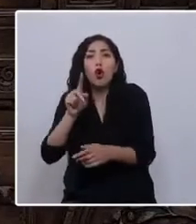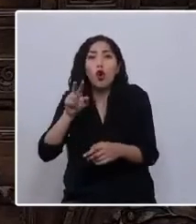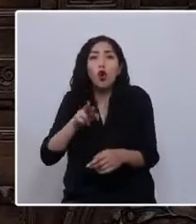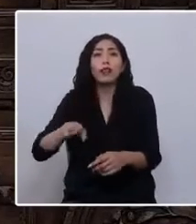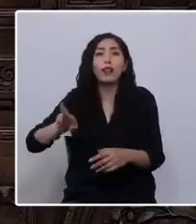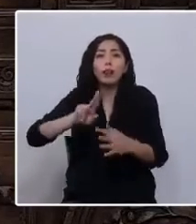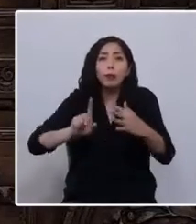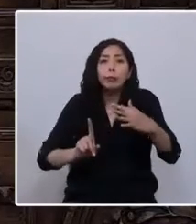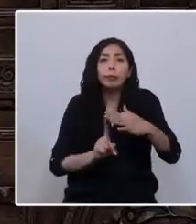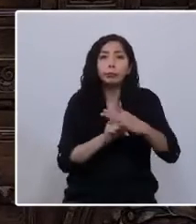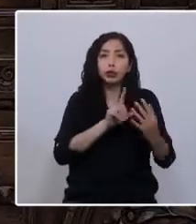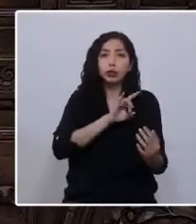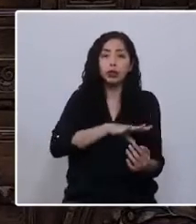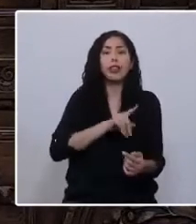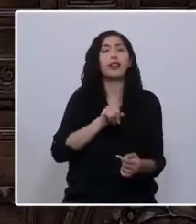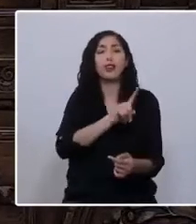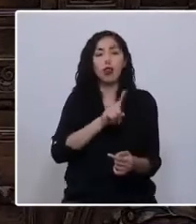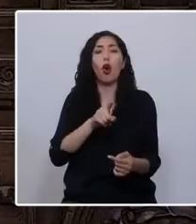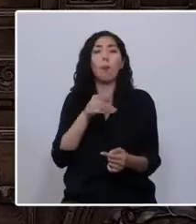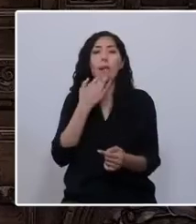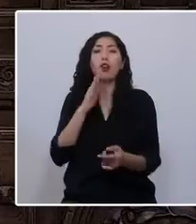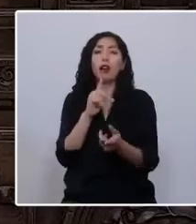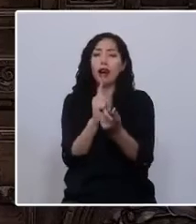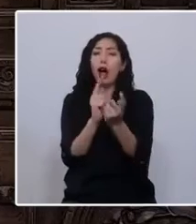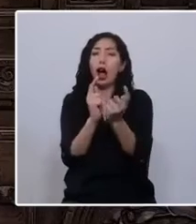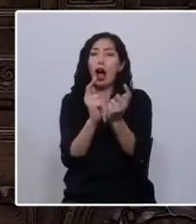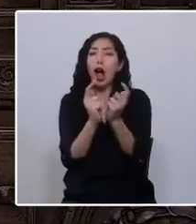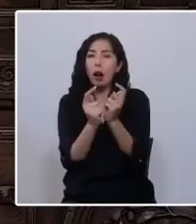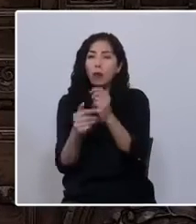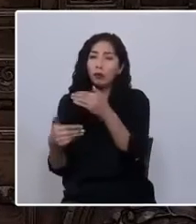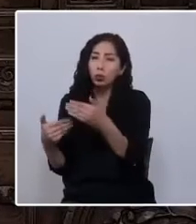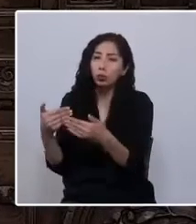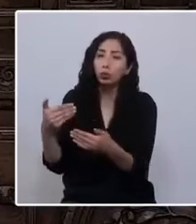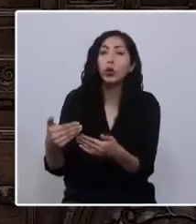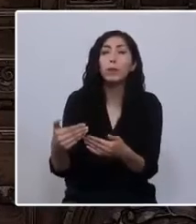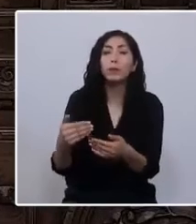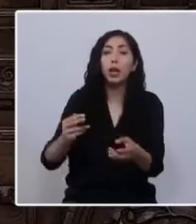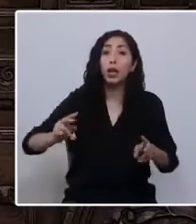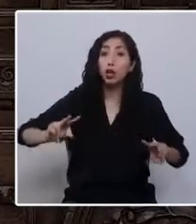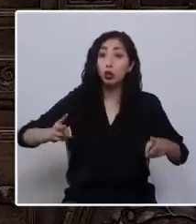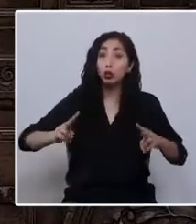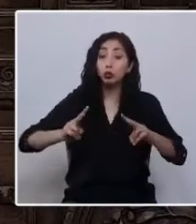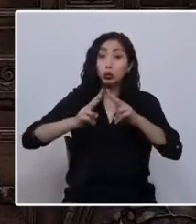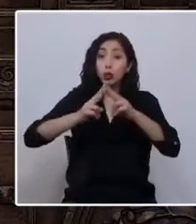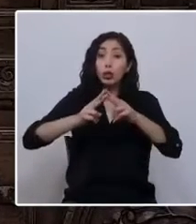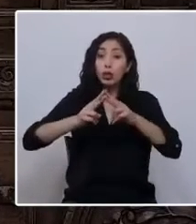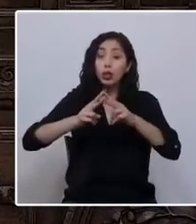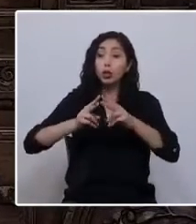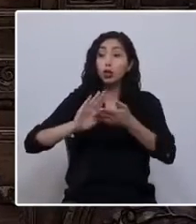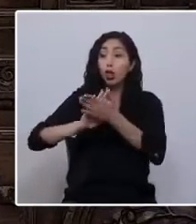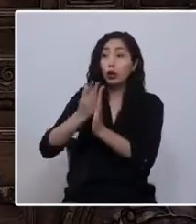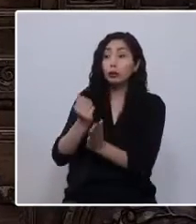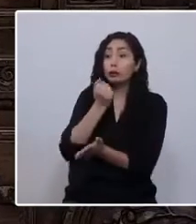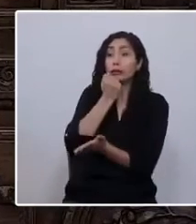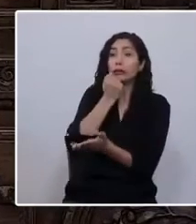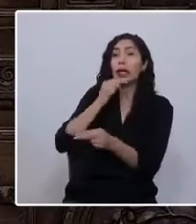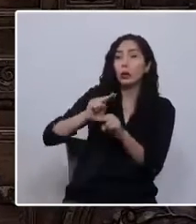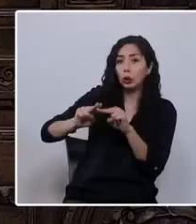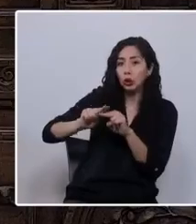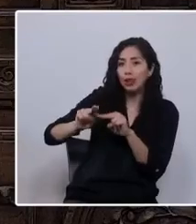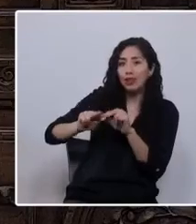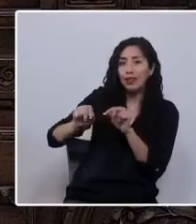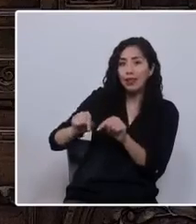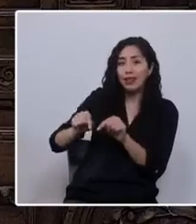sino uno de rectificación y evolución, de construir y corregir desde lo avanzado, valorando los aciertos